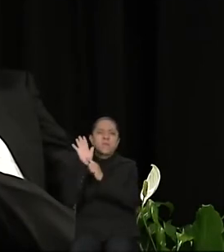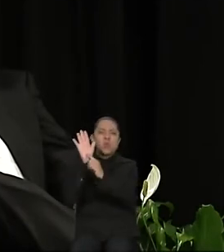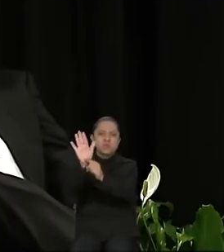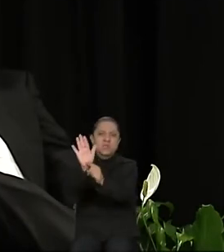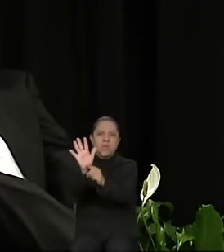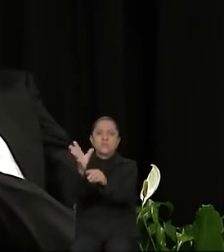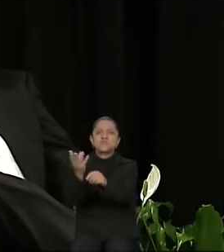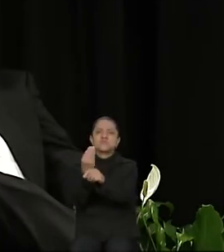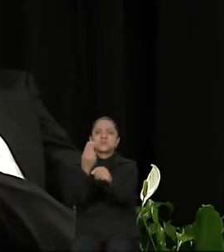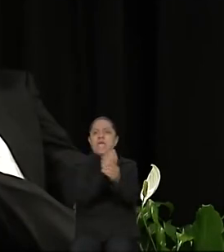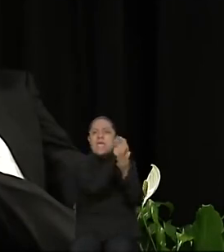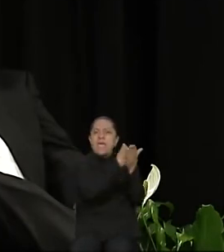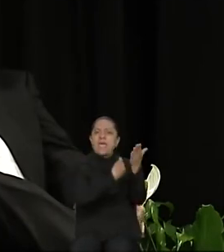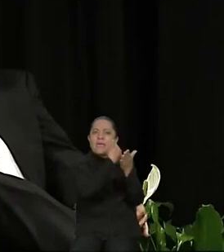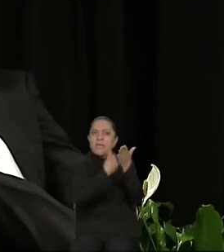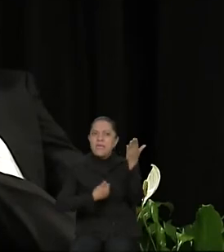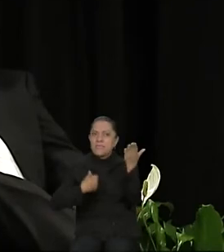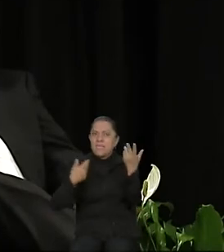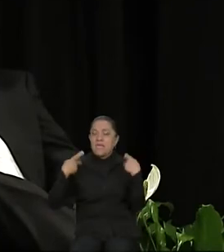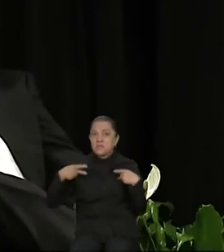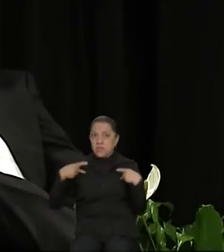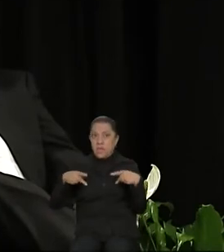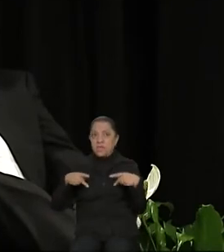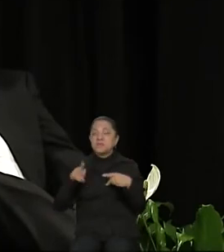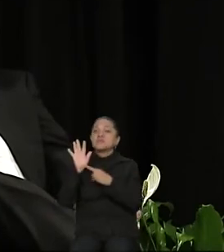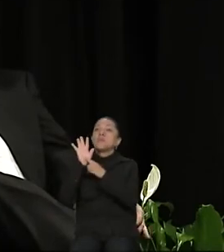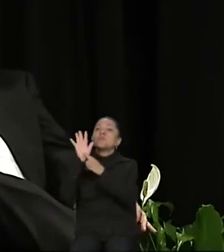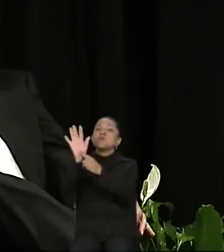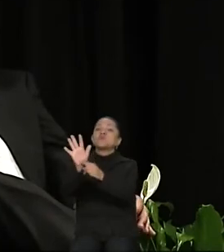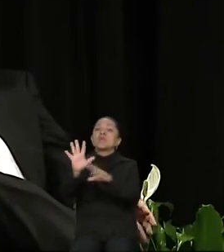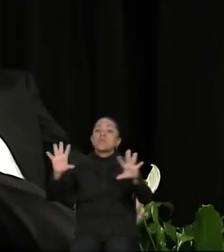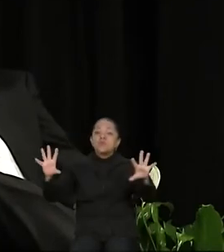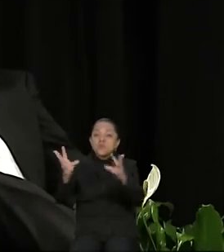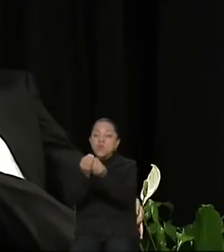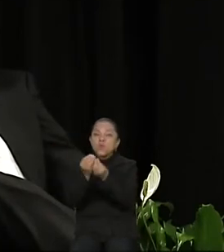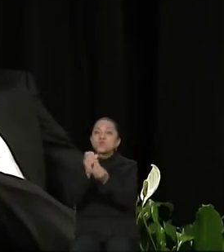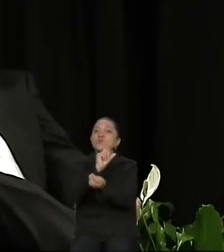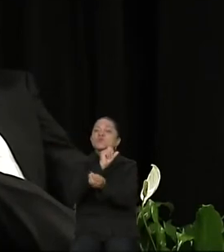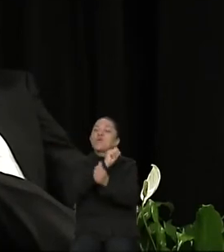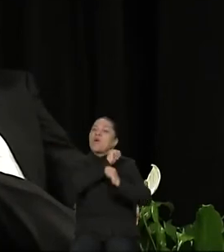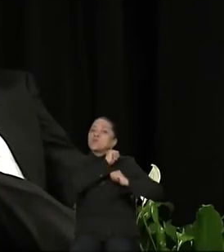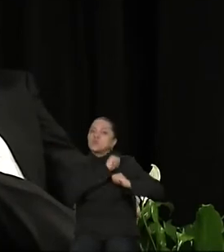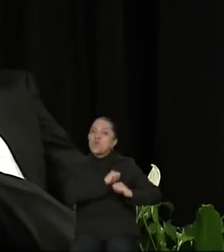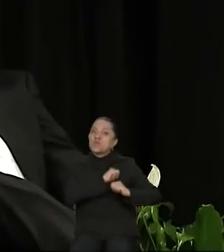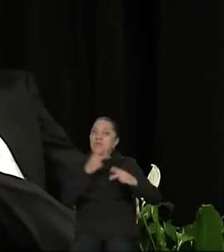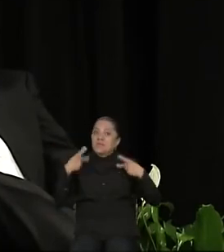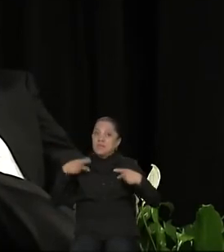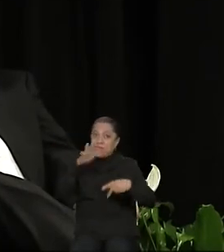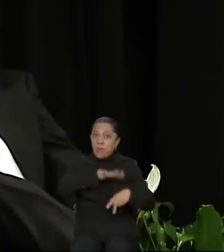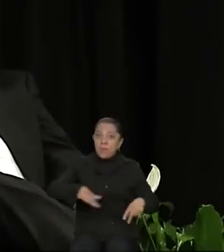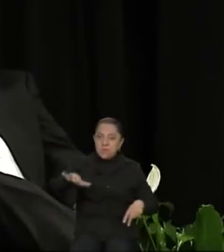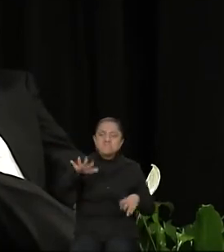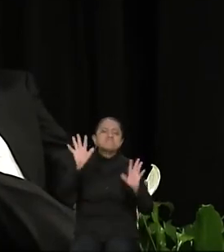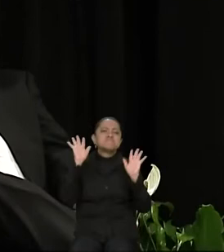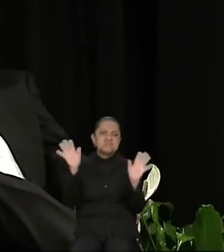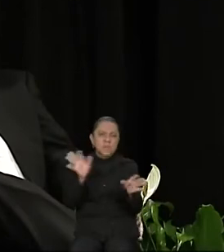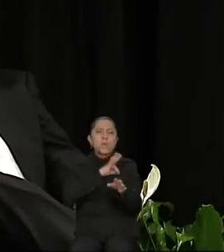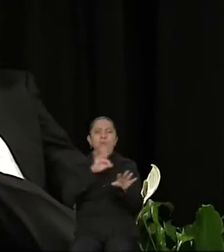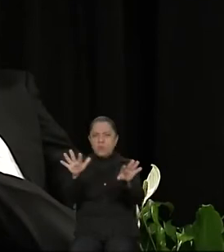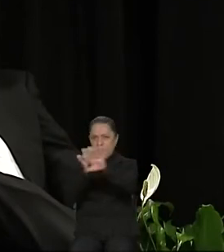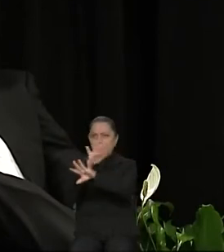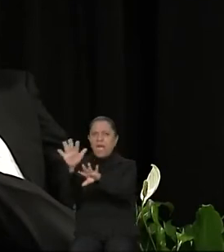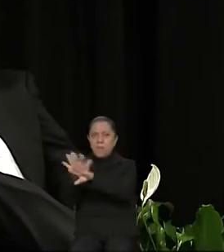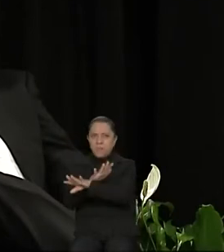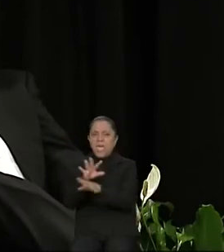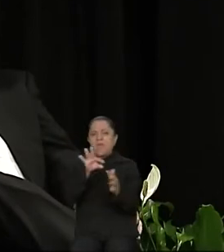muestra de que juntos, autoridades y ciudadanos podemos dar un cambio y redireccionar el rumbo de este Estado. Por